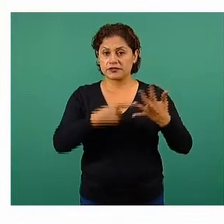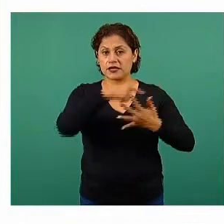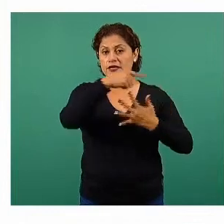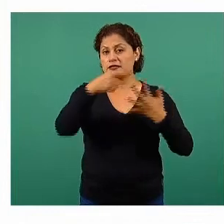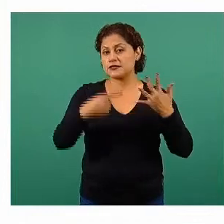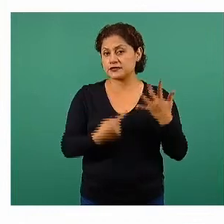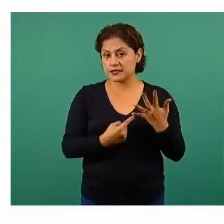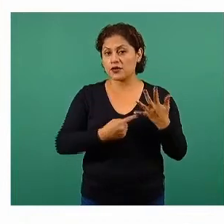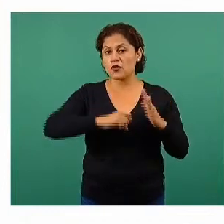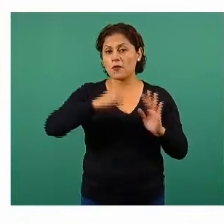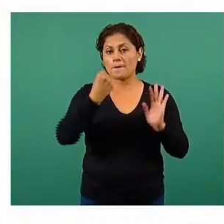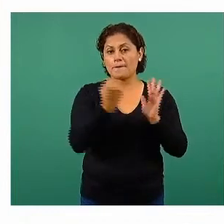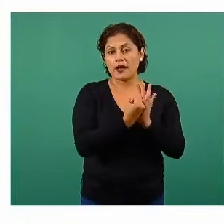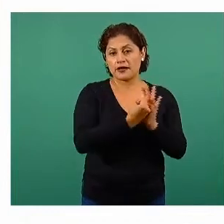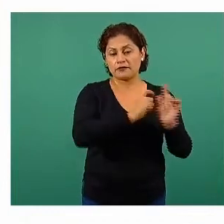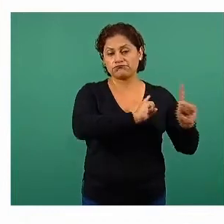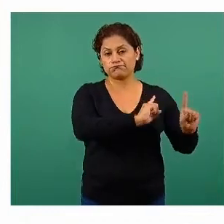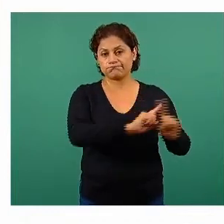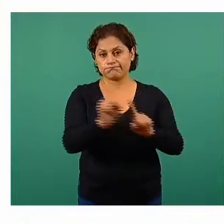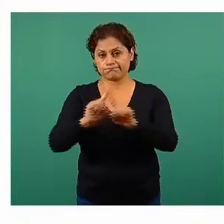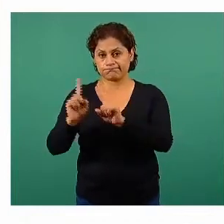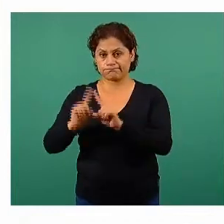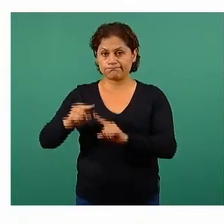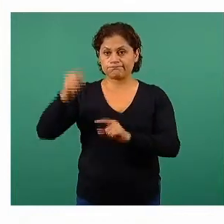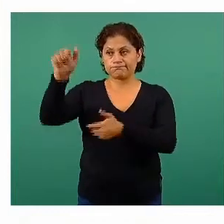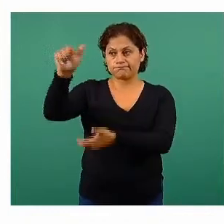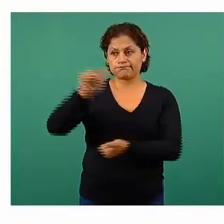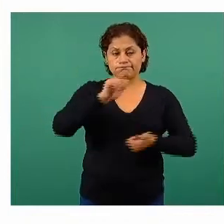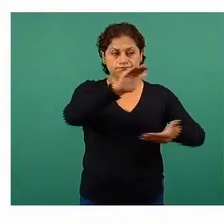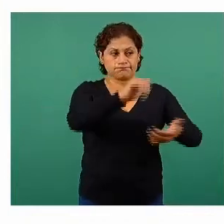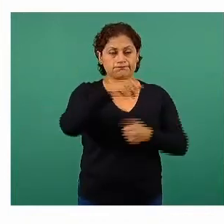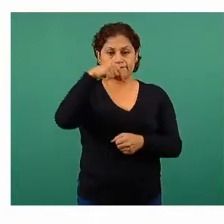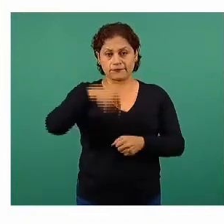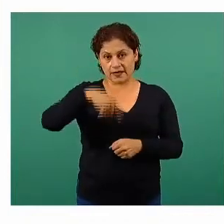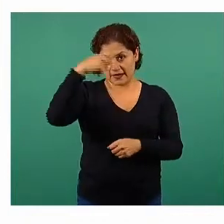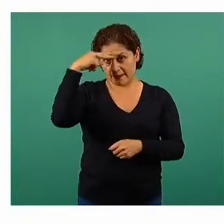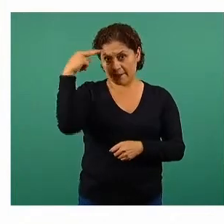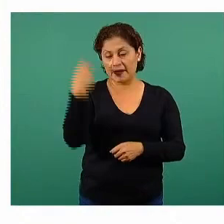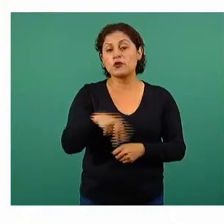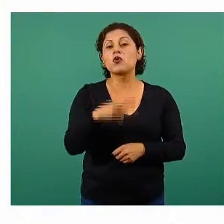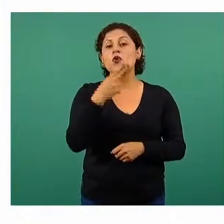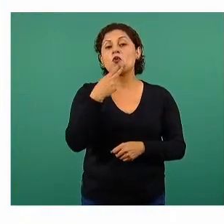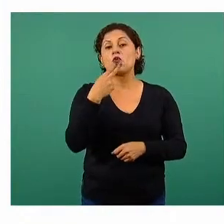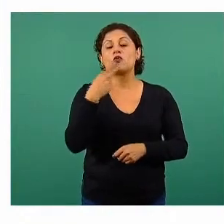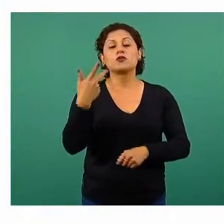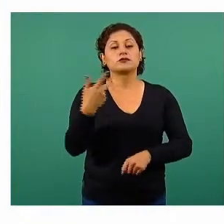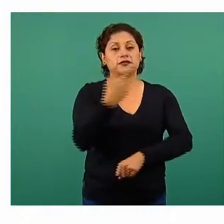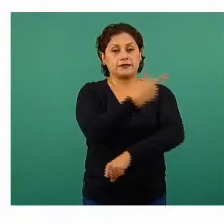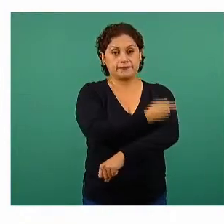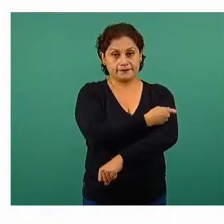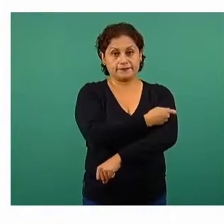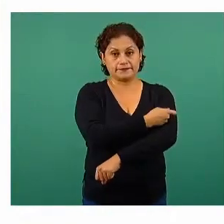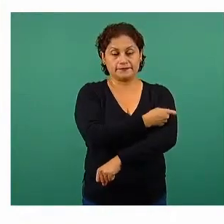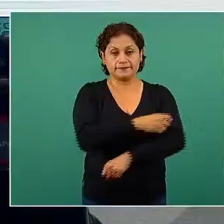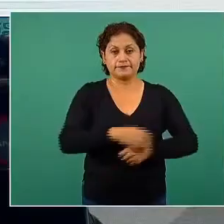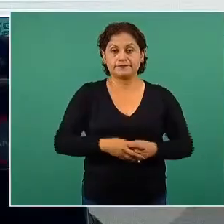cinco diferentes vacunas que tiene nuestro país disponibles para la estrategia operativa de la Política Nacional de Vacunación contra el